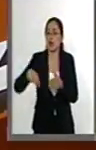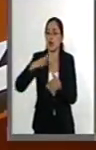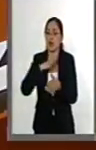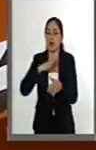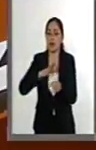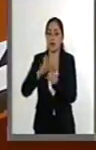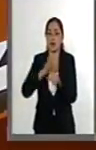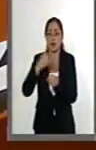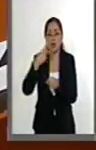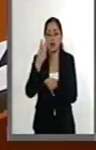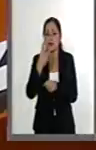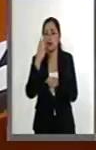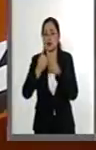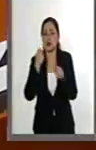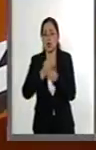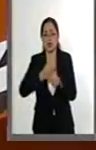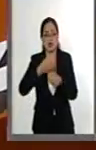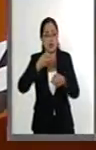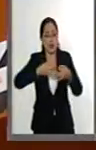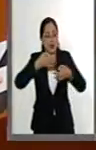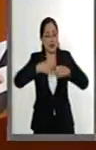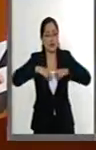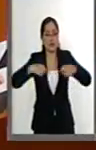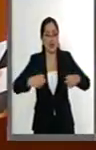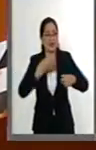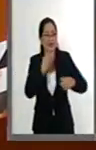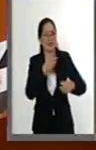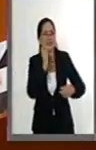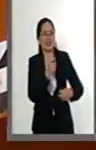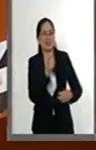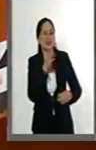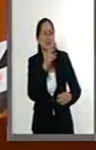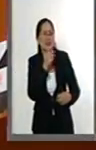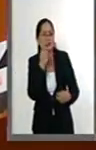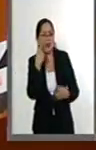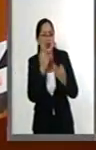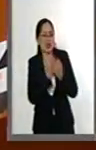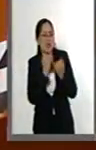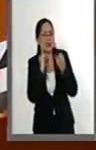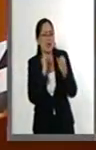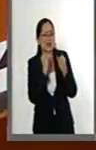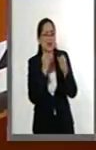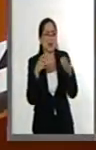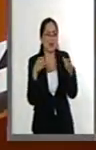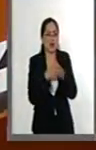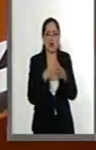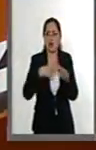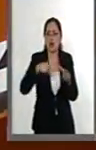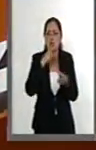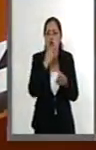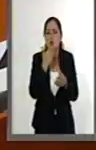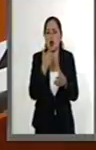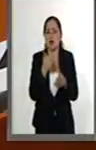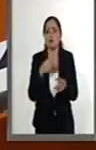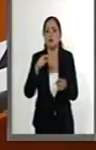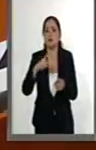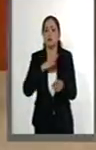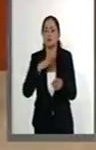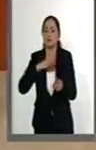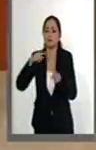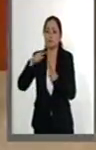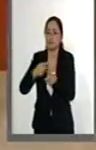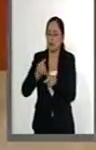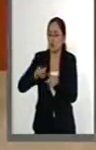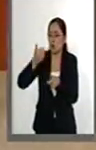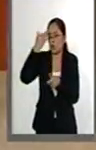contempla para tres años de los magistrados, no abonan a la independencia judicial porque se caracterizan en que duran poco